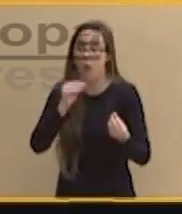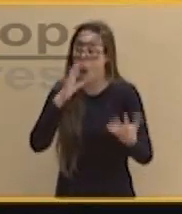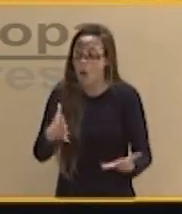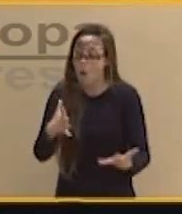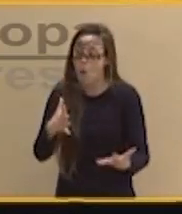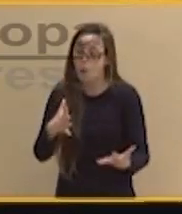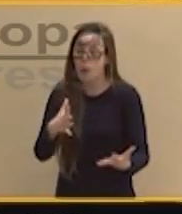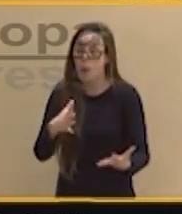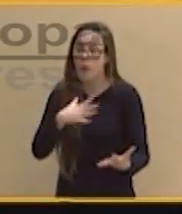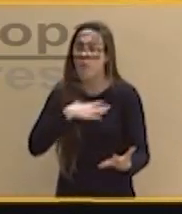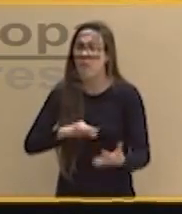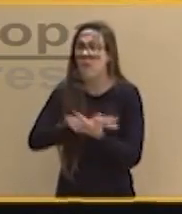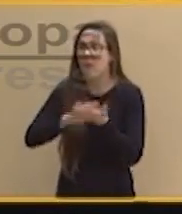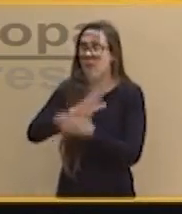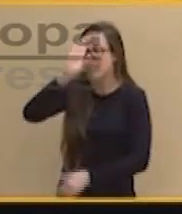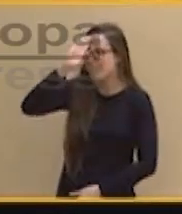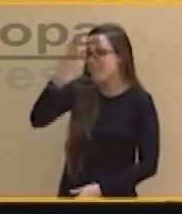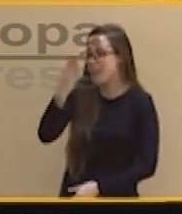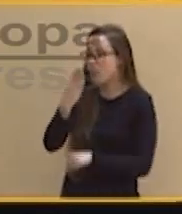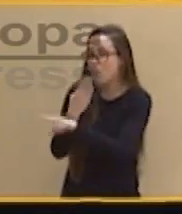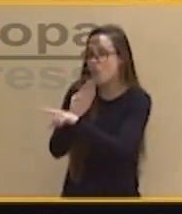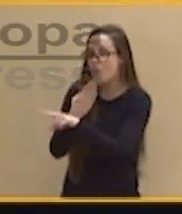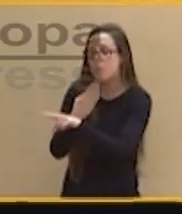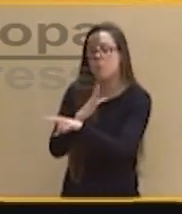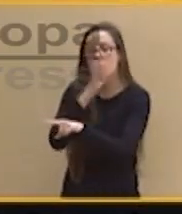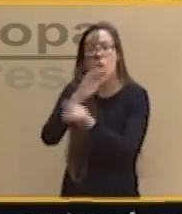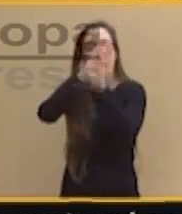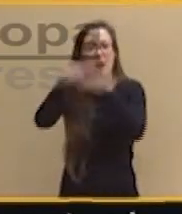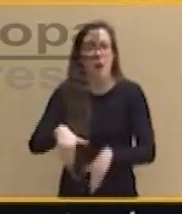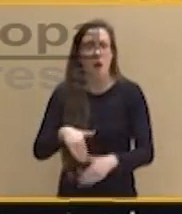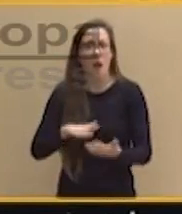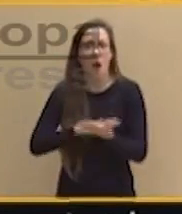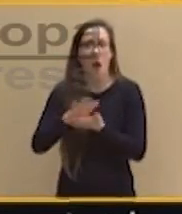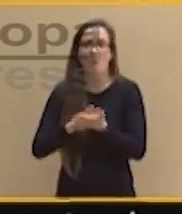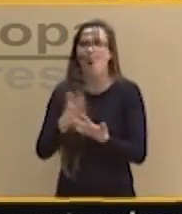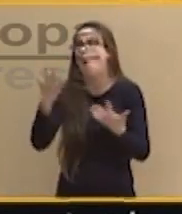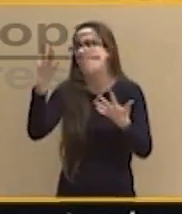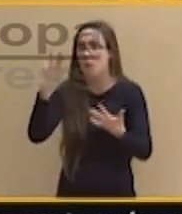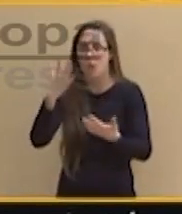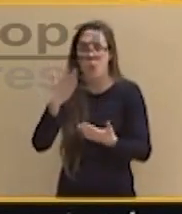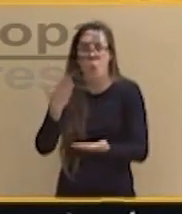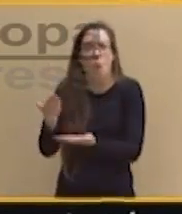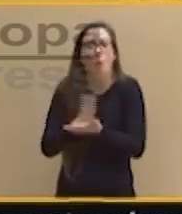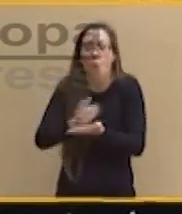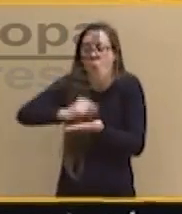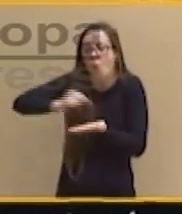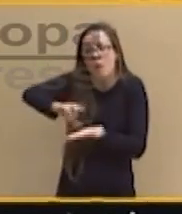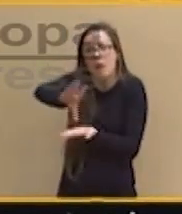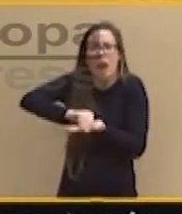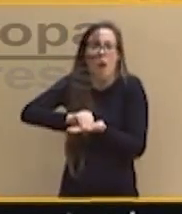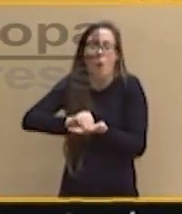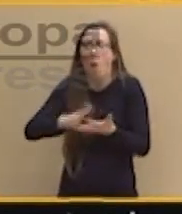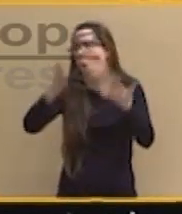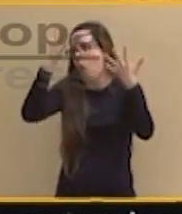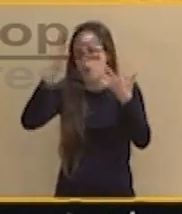esa es precisamente la última. Un relator ha montado un escándalo por alguien que no es ni siquiera un intermediario,